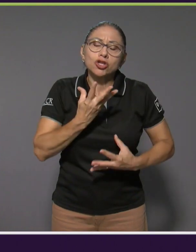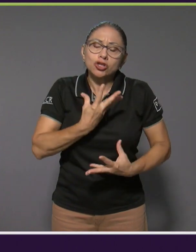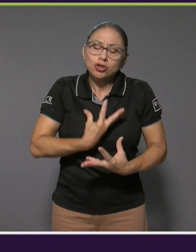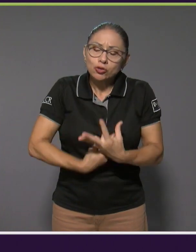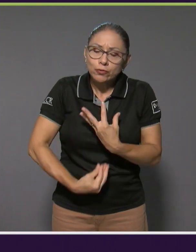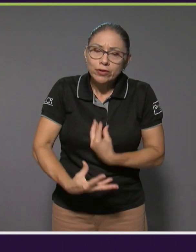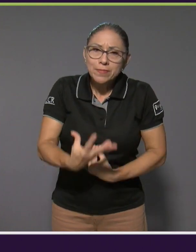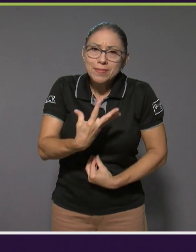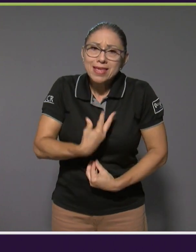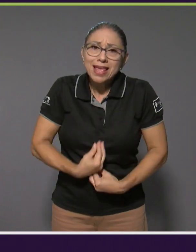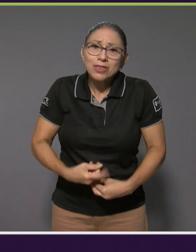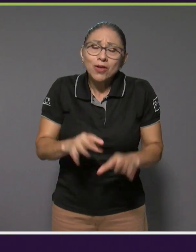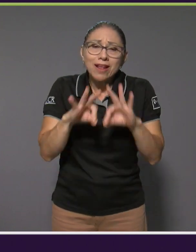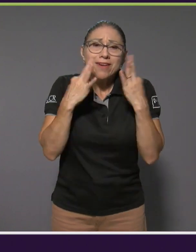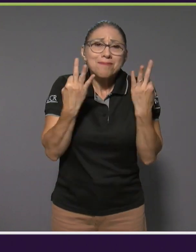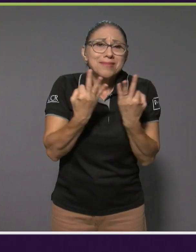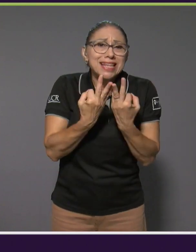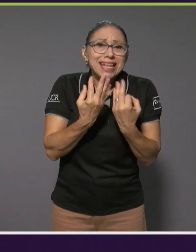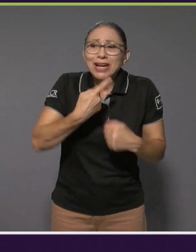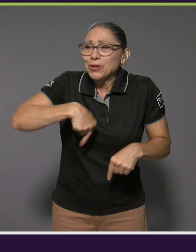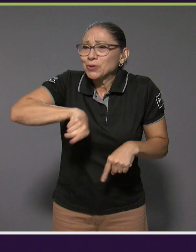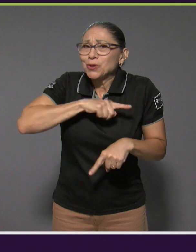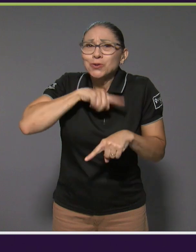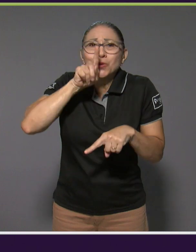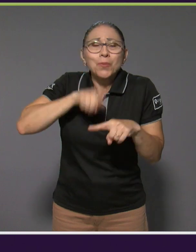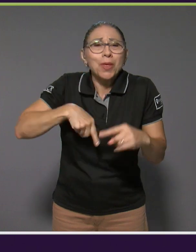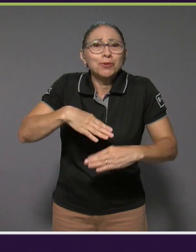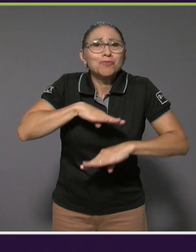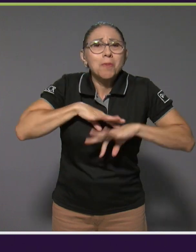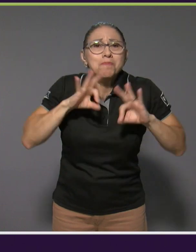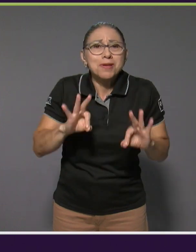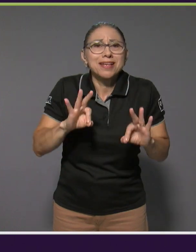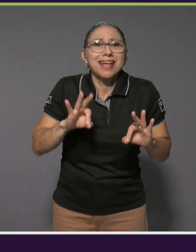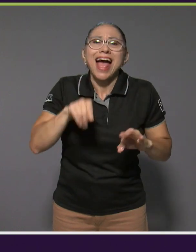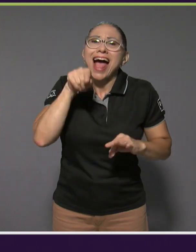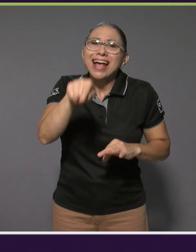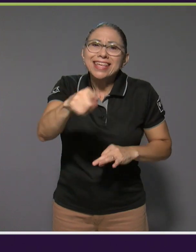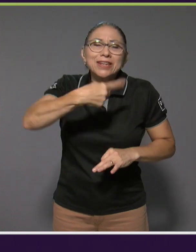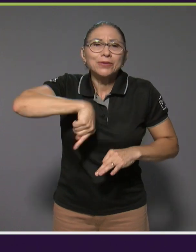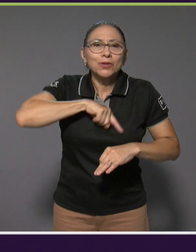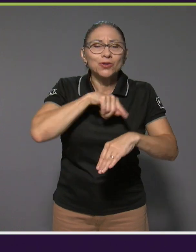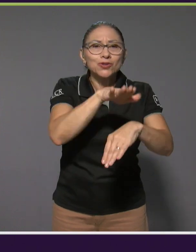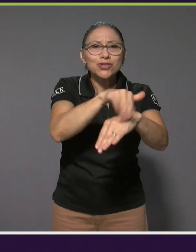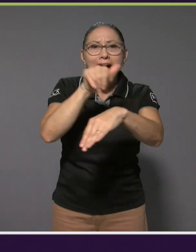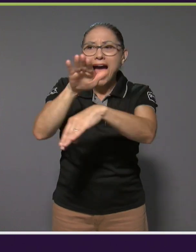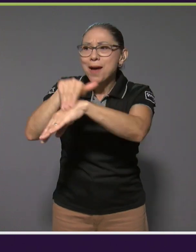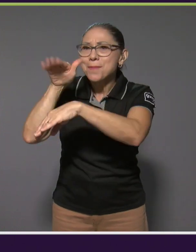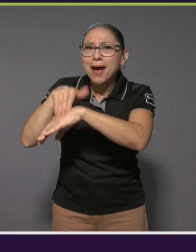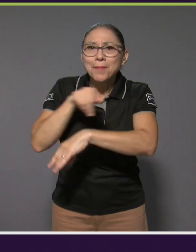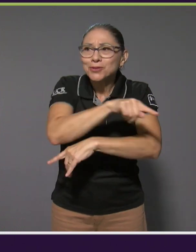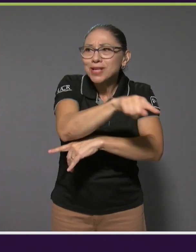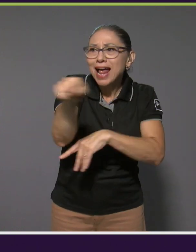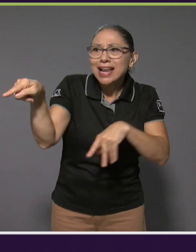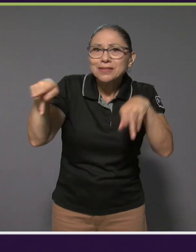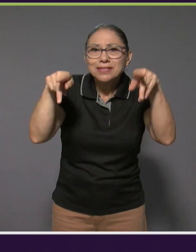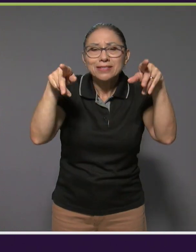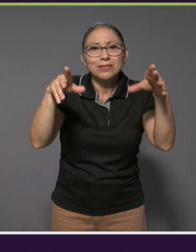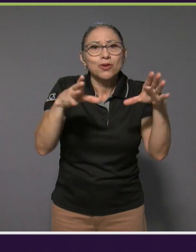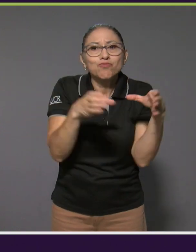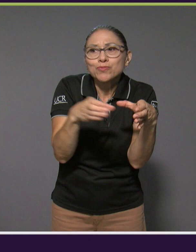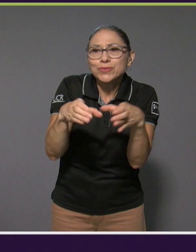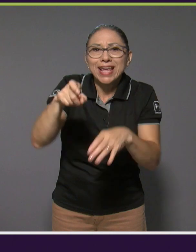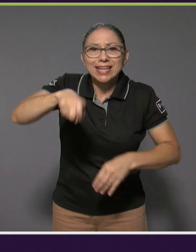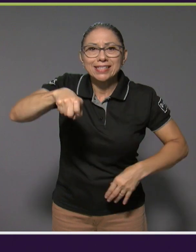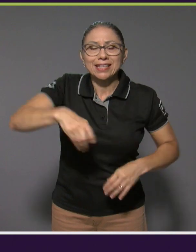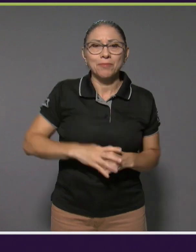poder dar abasto. Aquí es donde nosotros llamamos a los actores que necesitamos. Y precisamente, doña Ligia, me gustaría